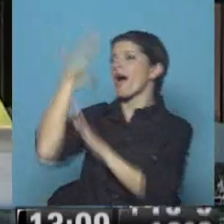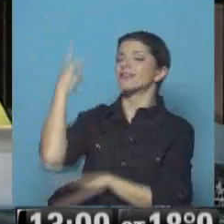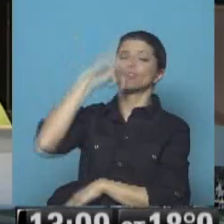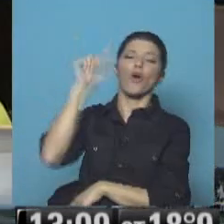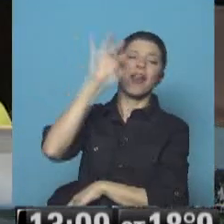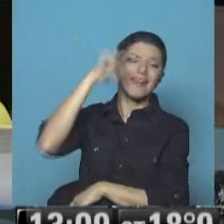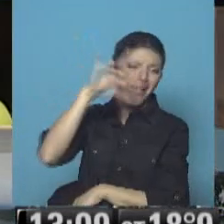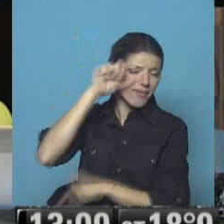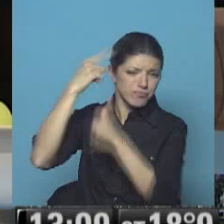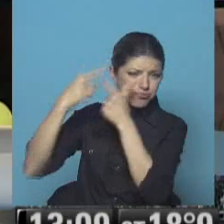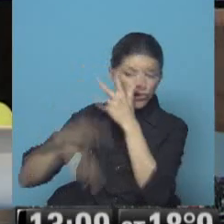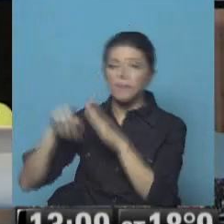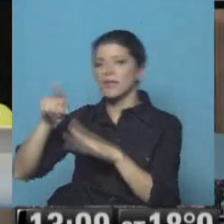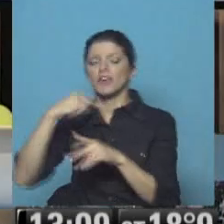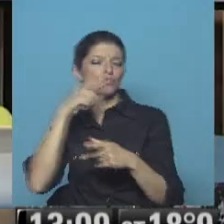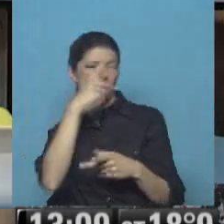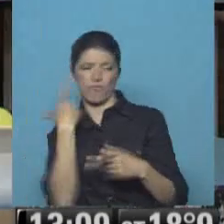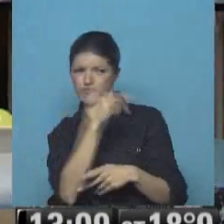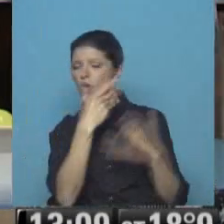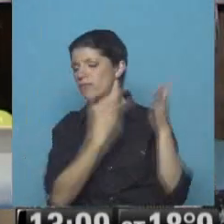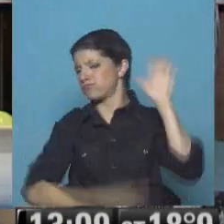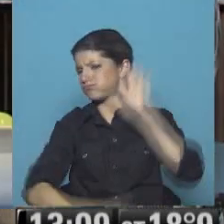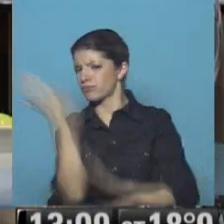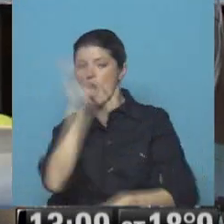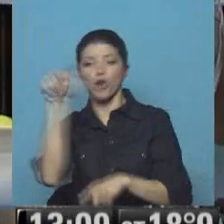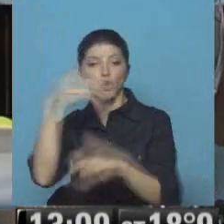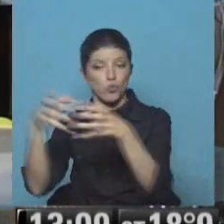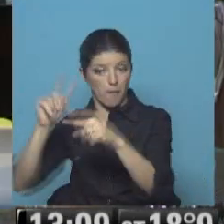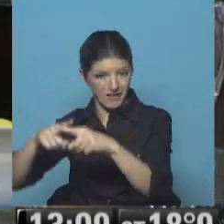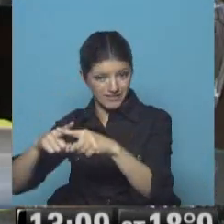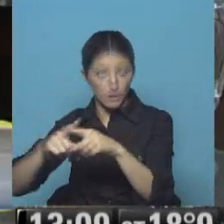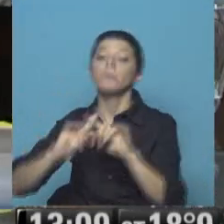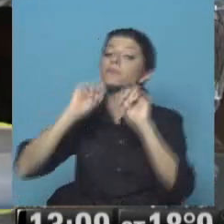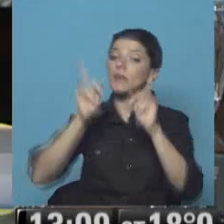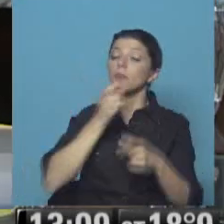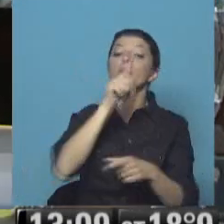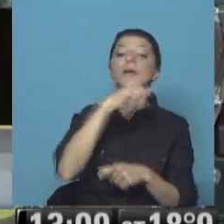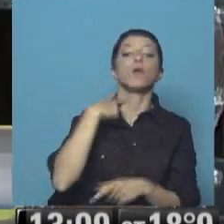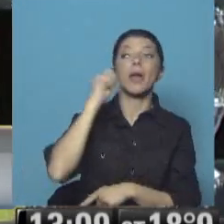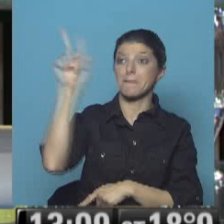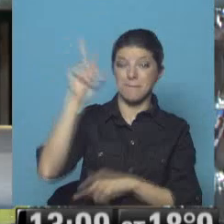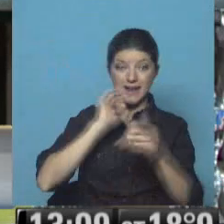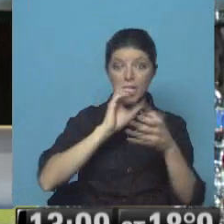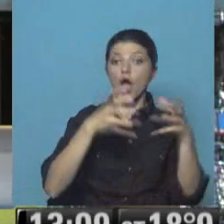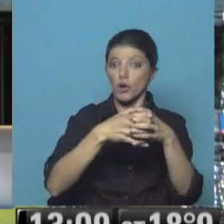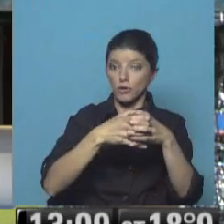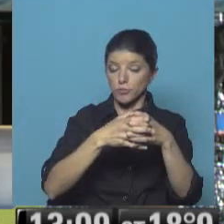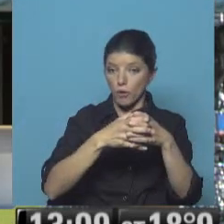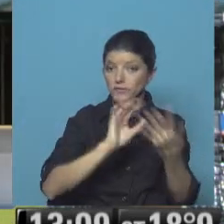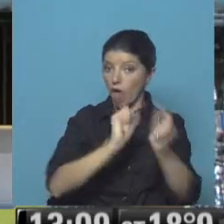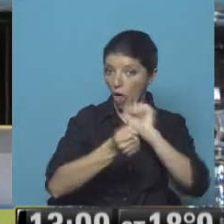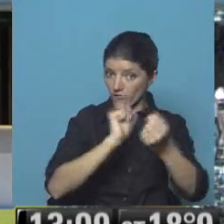u otros se fueron rompieron pasó lo mismo en el Partido Socialista Obrero Español en España valga la